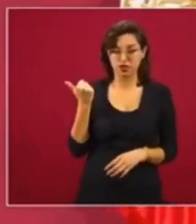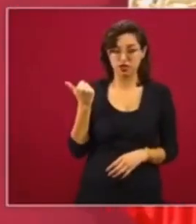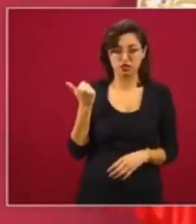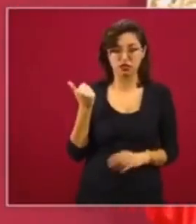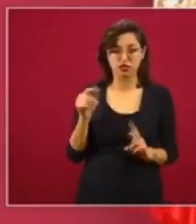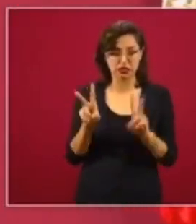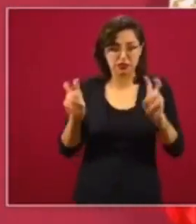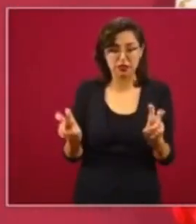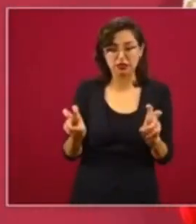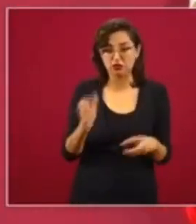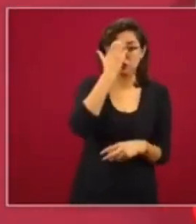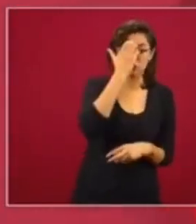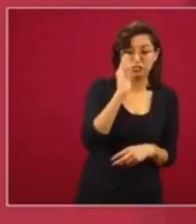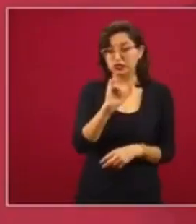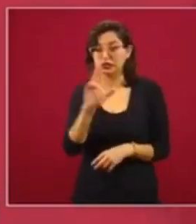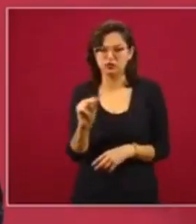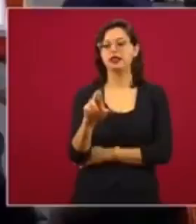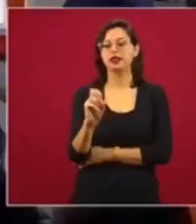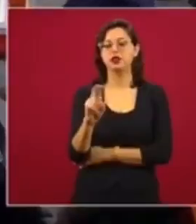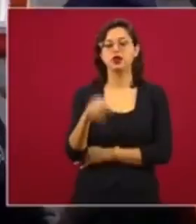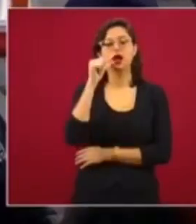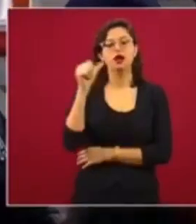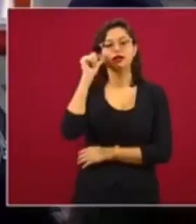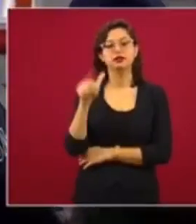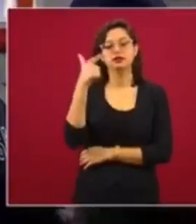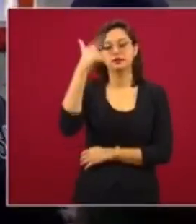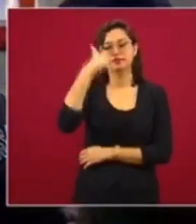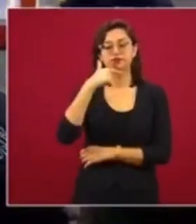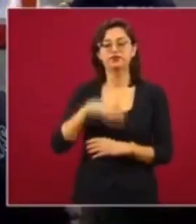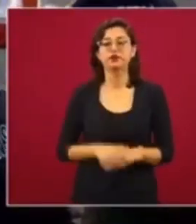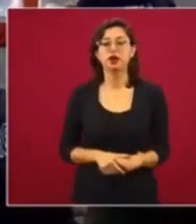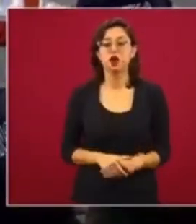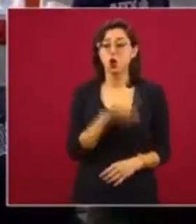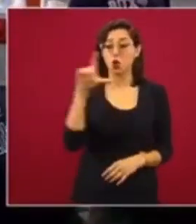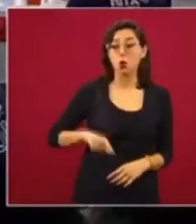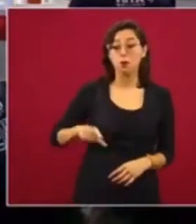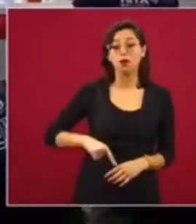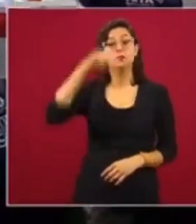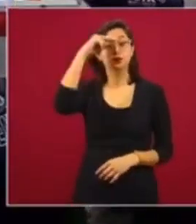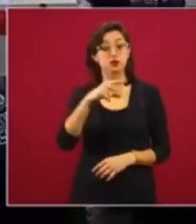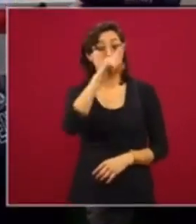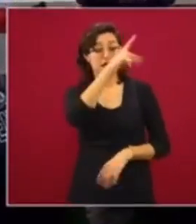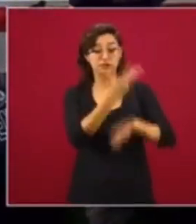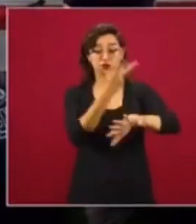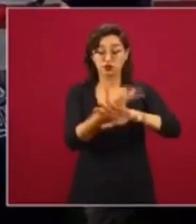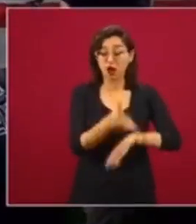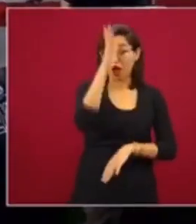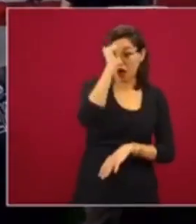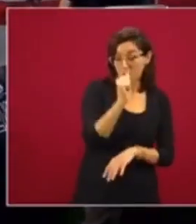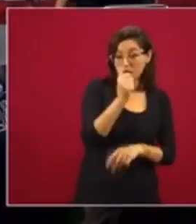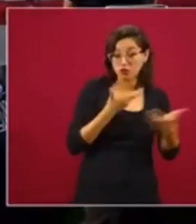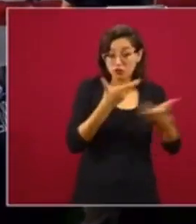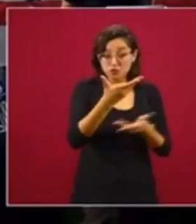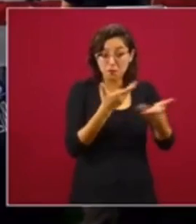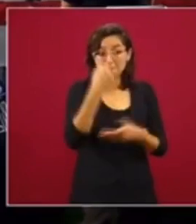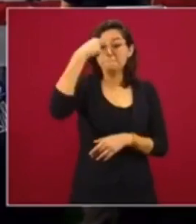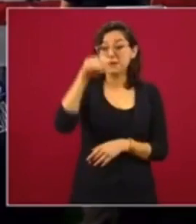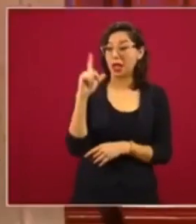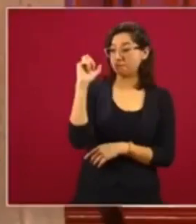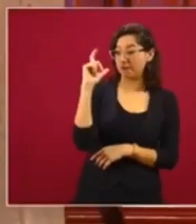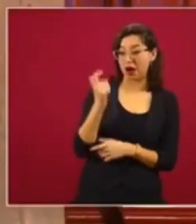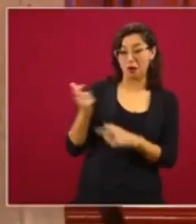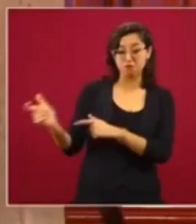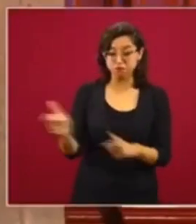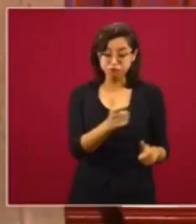sobre este tema. Y contestó ayer. Es falso que el gobierno de México haya tenido un acuerdo con el gobierno de Estados Unidos para introducir armas al